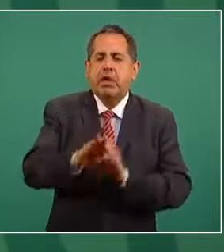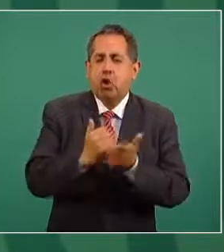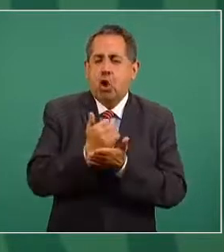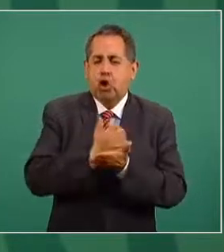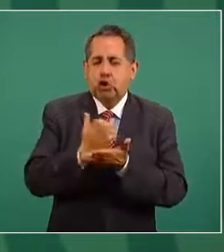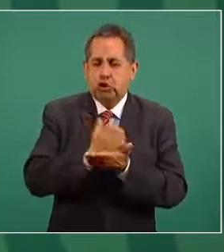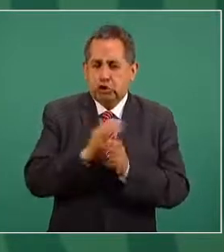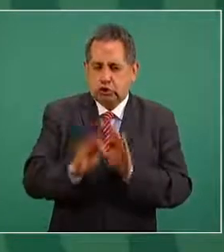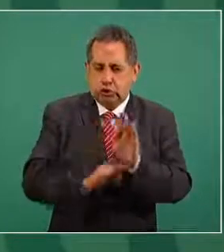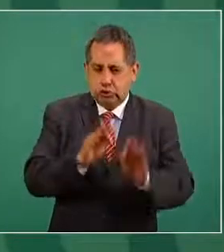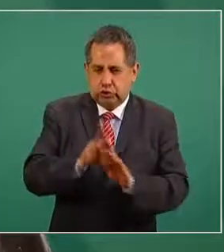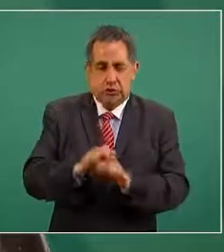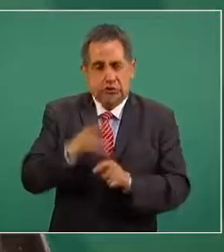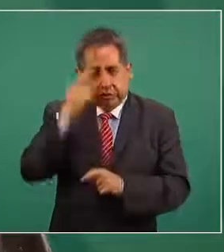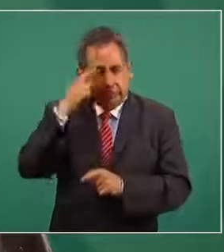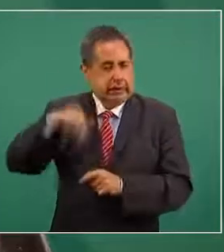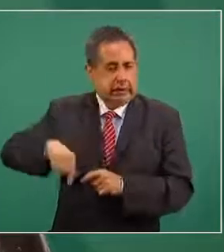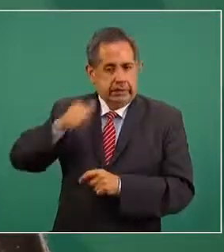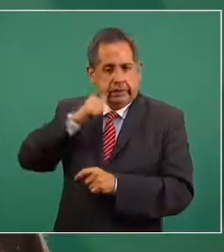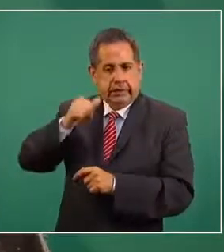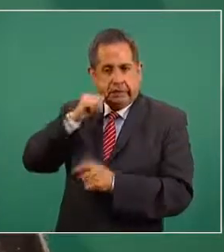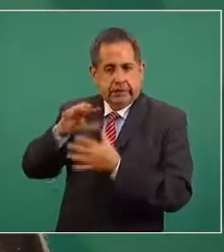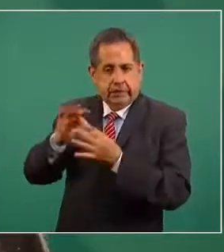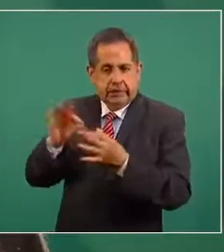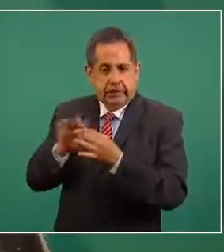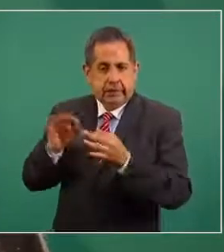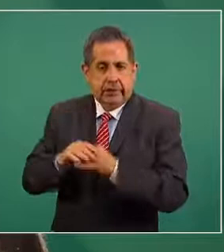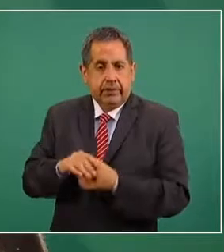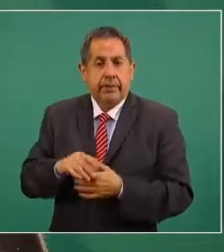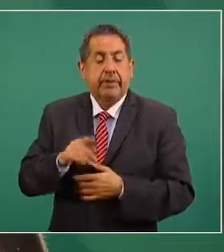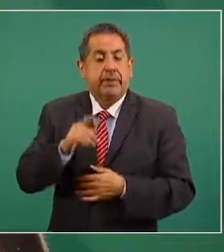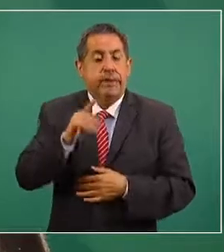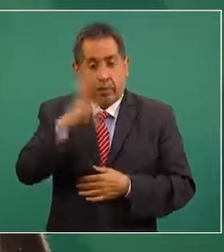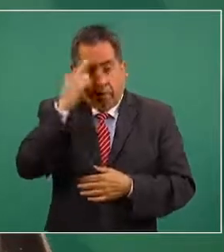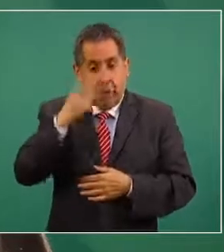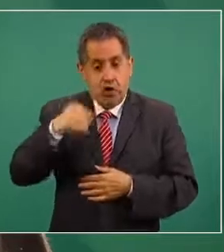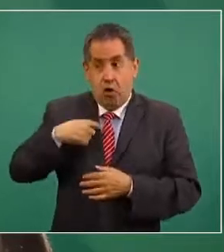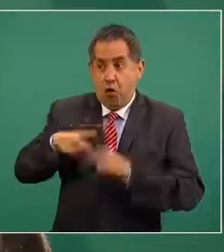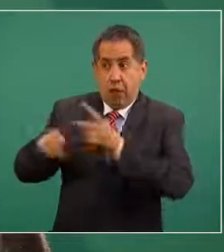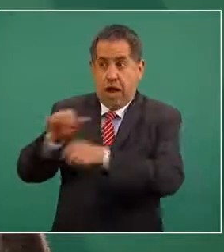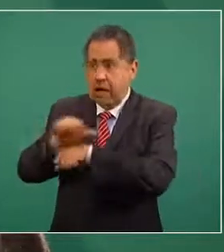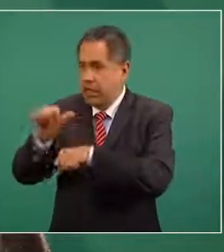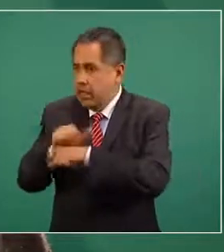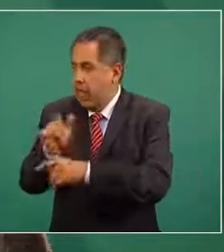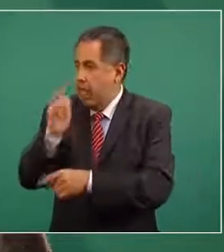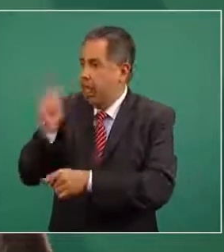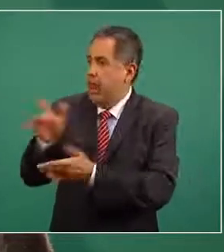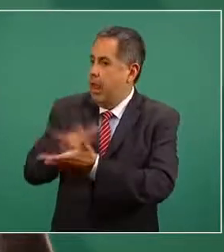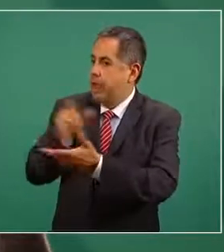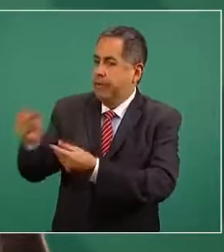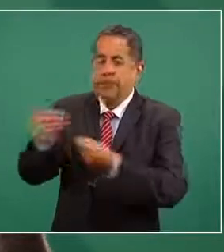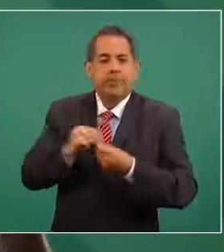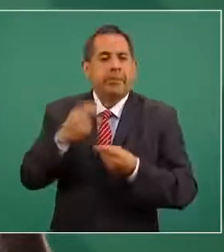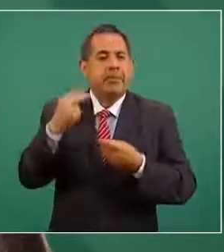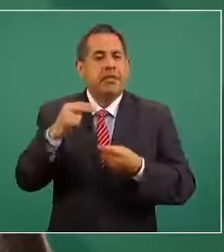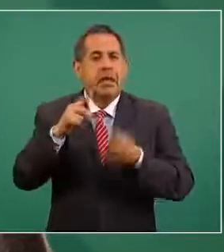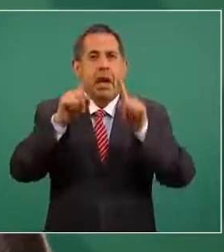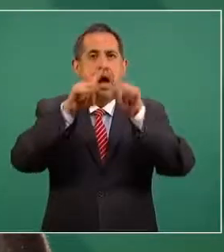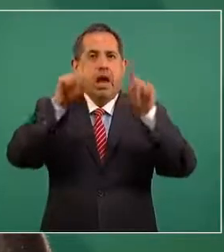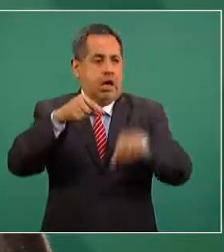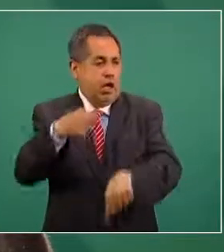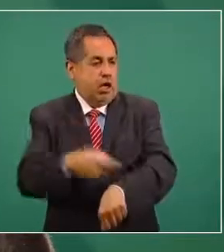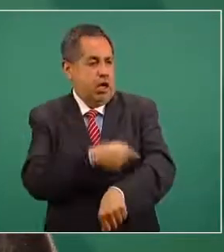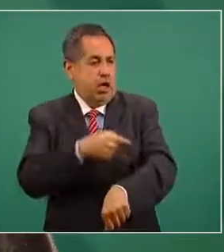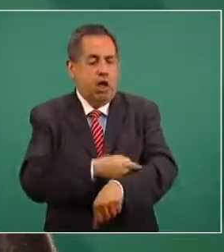línea de trabajo que mencionamos aquí al regreso de la misión en Argentina que tiene que ver con el suero equino el suero equino